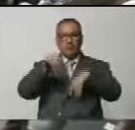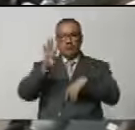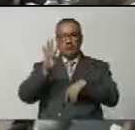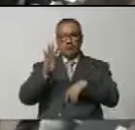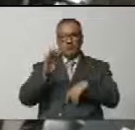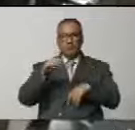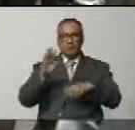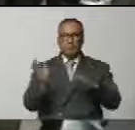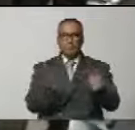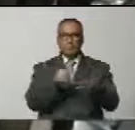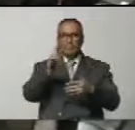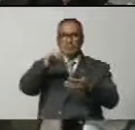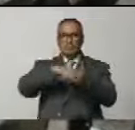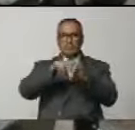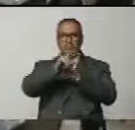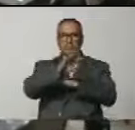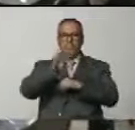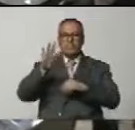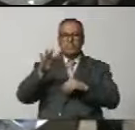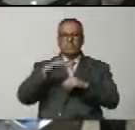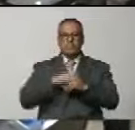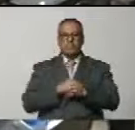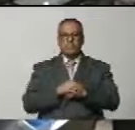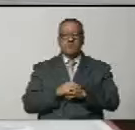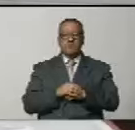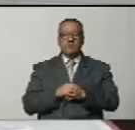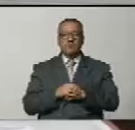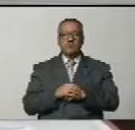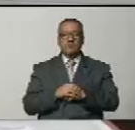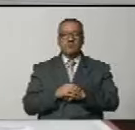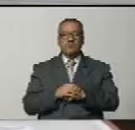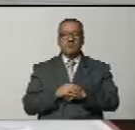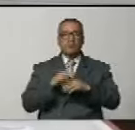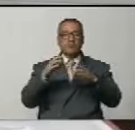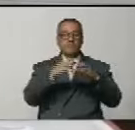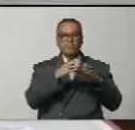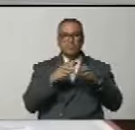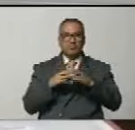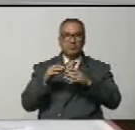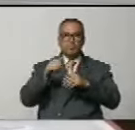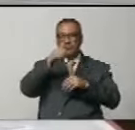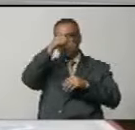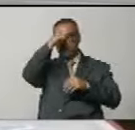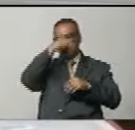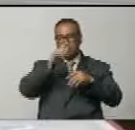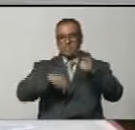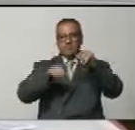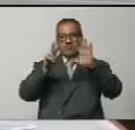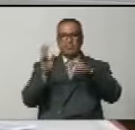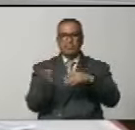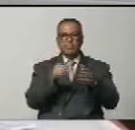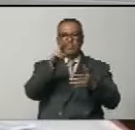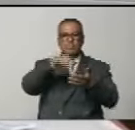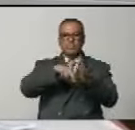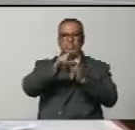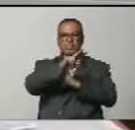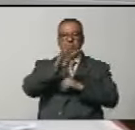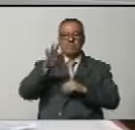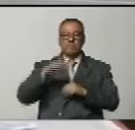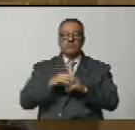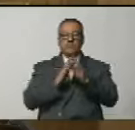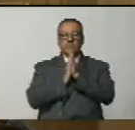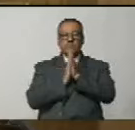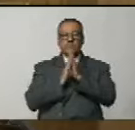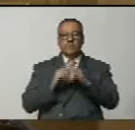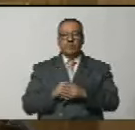de marzo de 2024 y la sesión solemne del día domingo 17 de marzo de 2024, por favor.